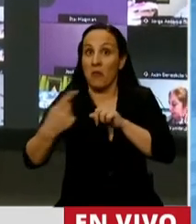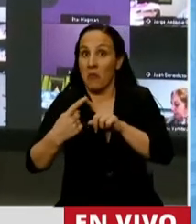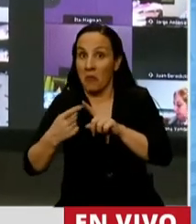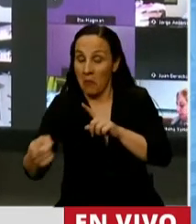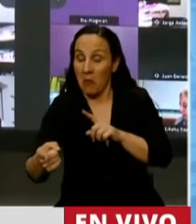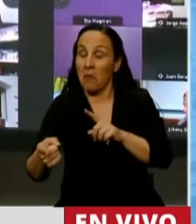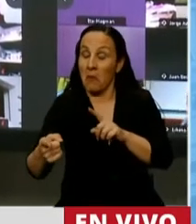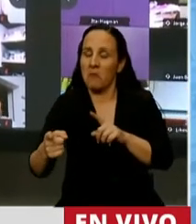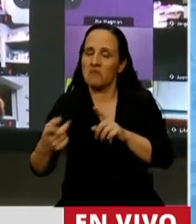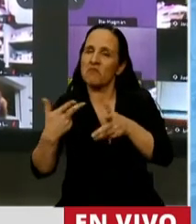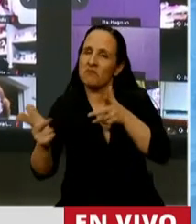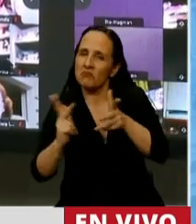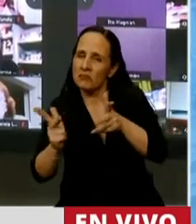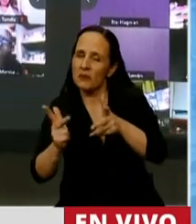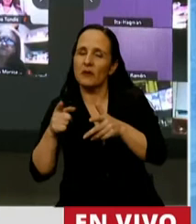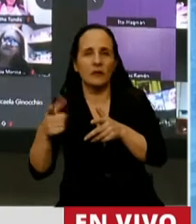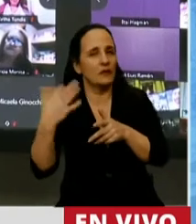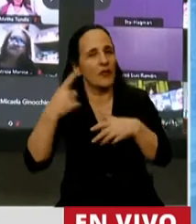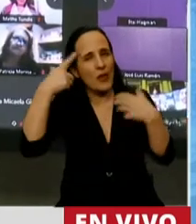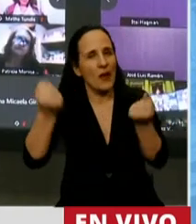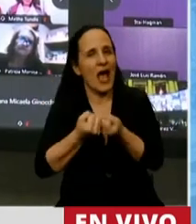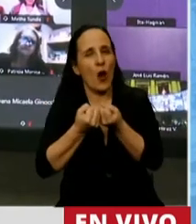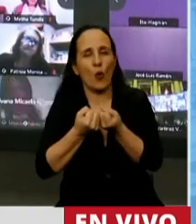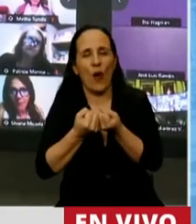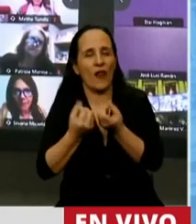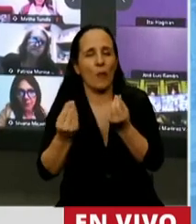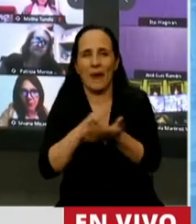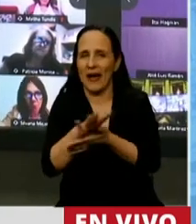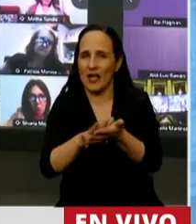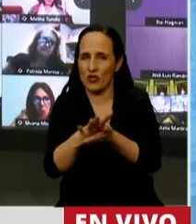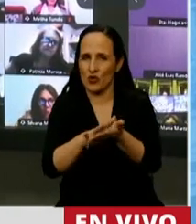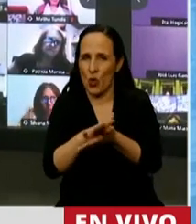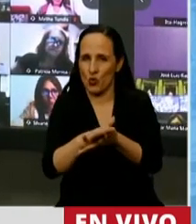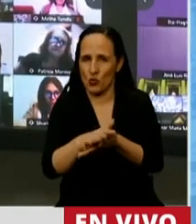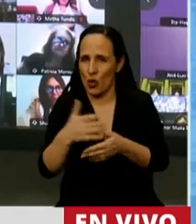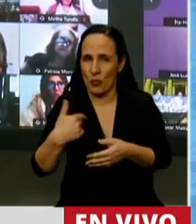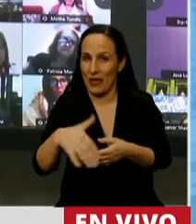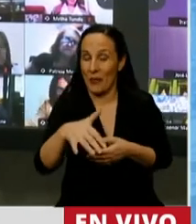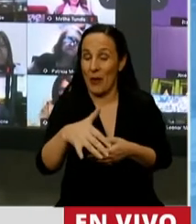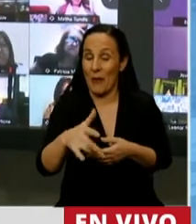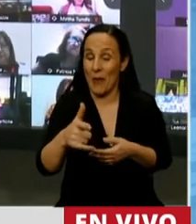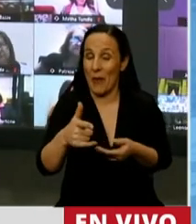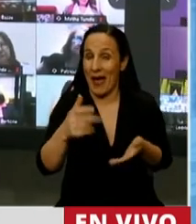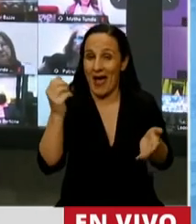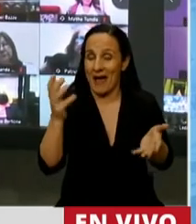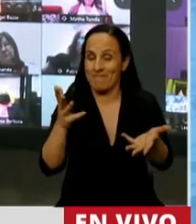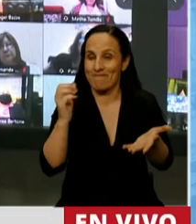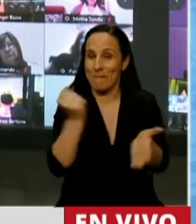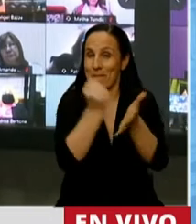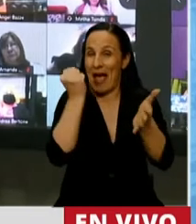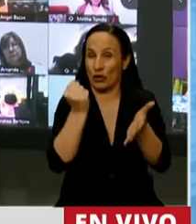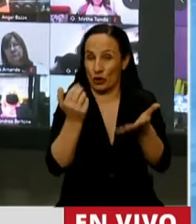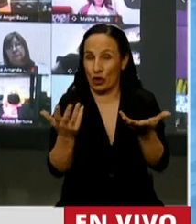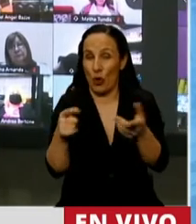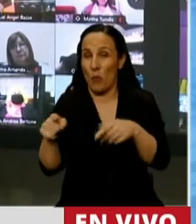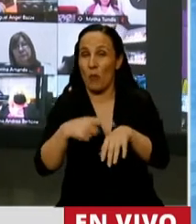el cual llegamos a la conclusión de que tenemos que llegar a un acuerdo para resolver algo que inevitablemente va a tener un impacto en el costo de la logística en un momento en el que el sector